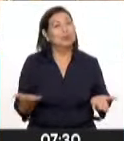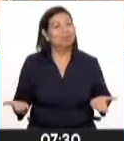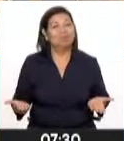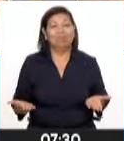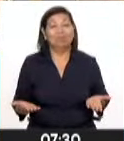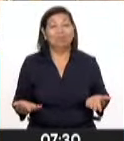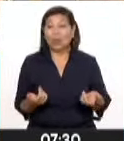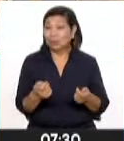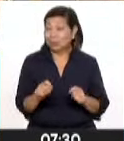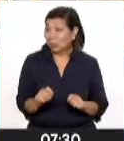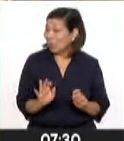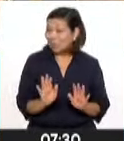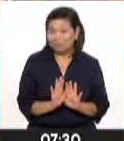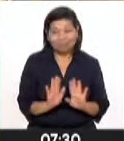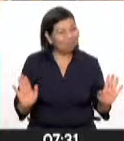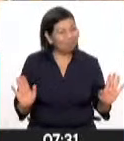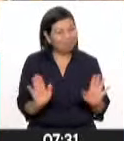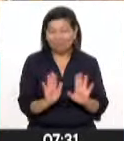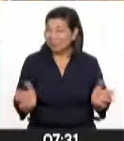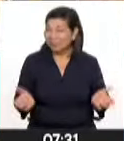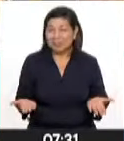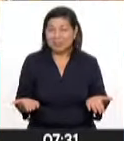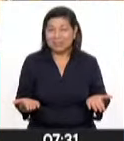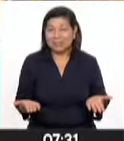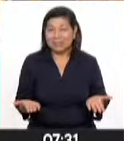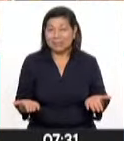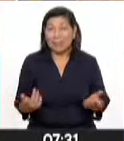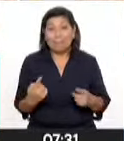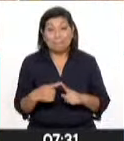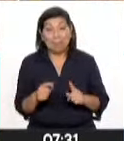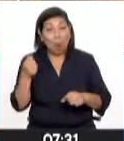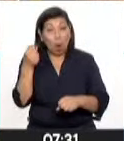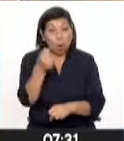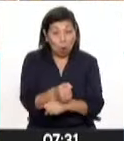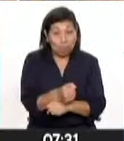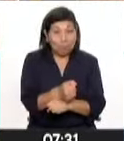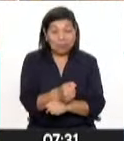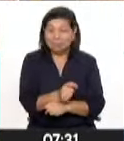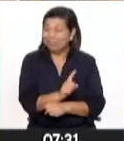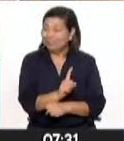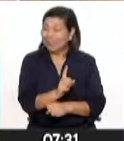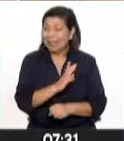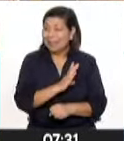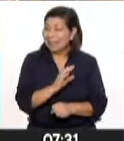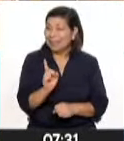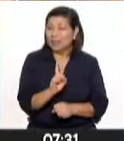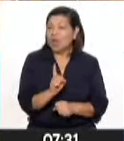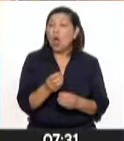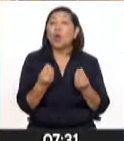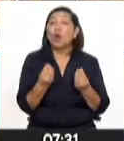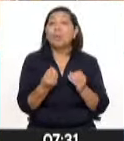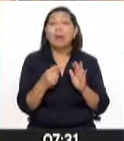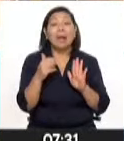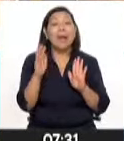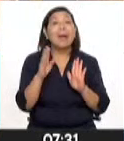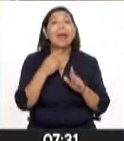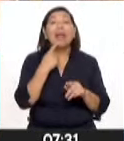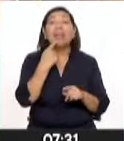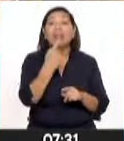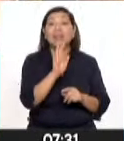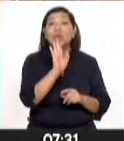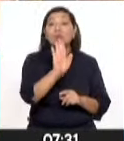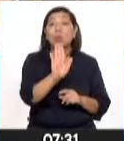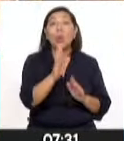una disolución de un intento de golpe de Estado, sino que está establecido en la misma Constitución.